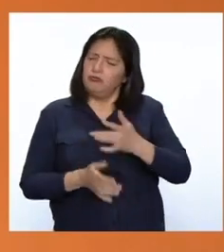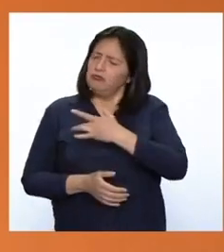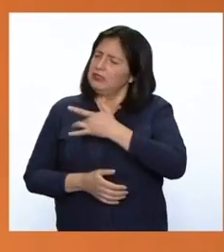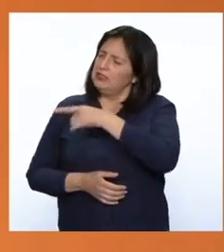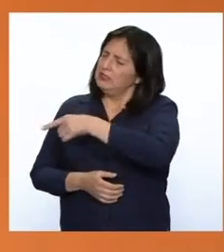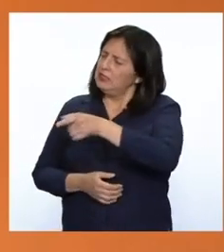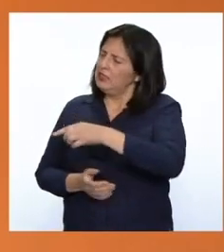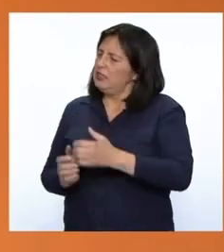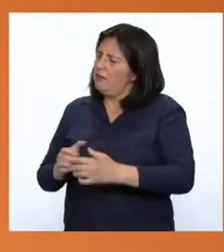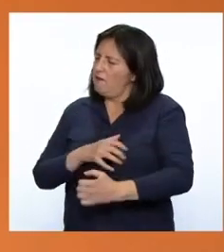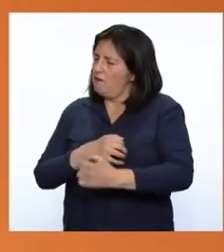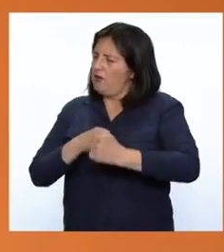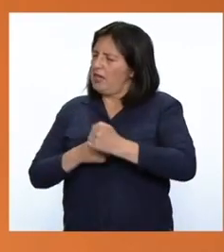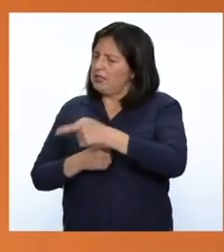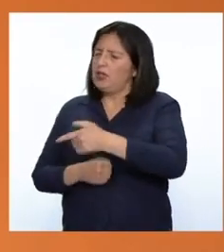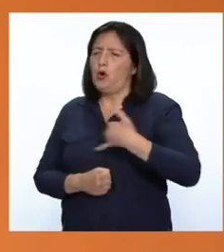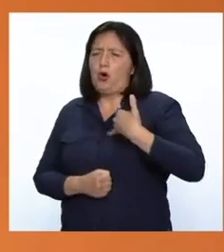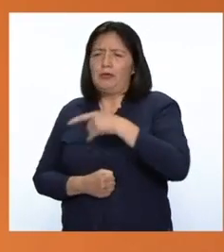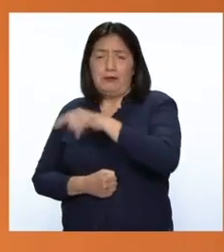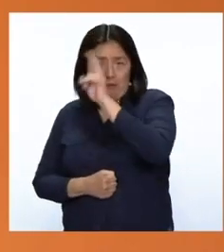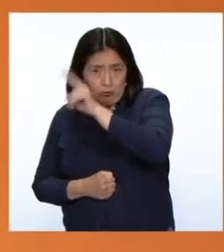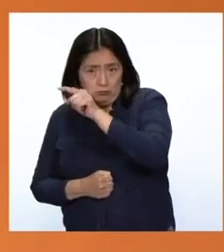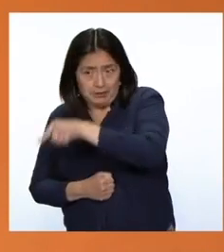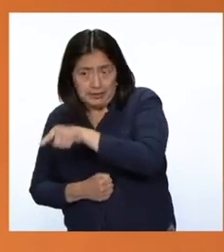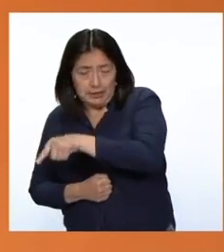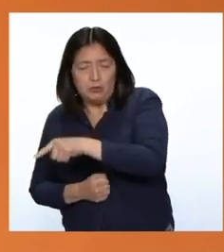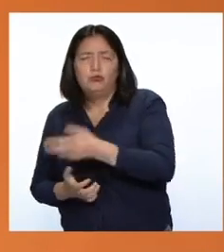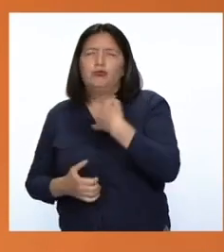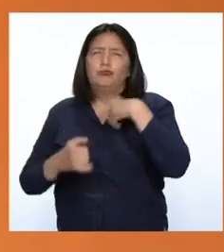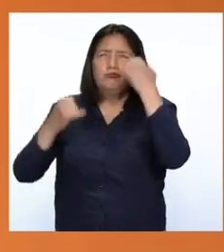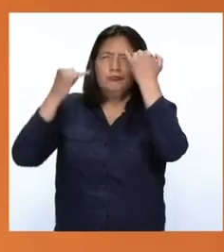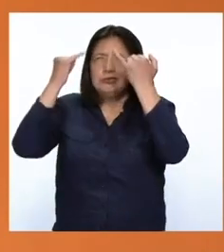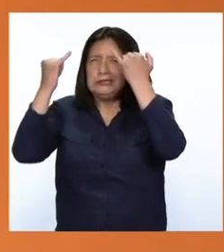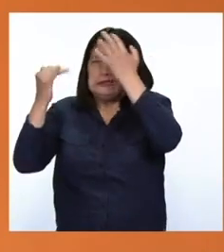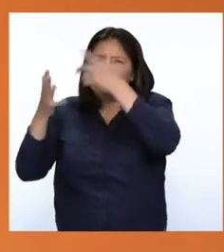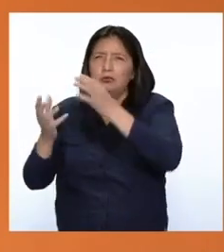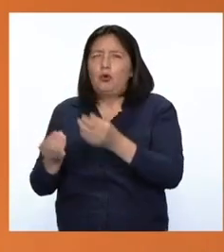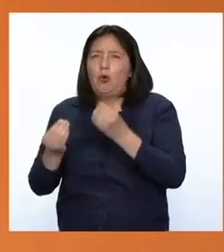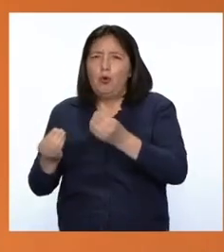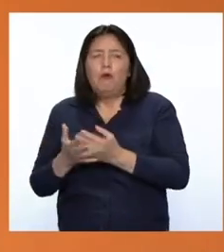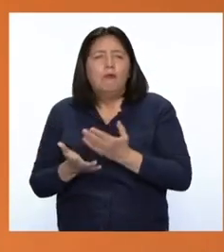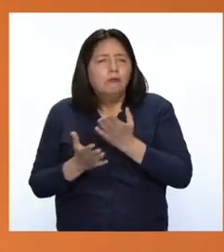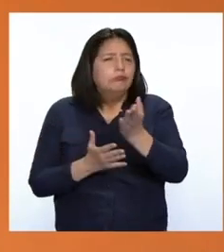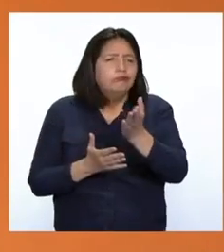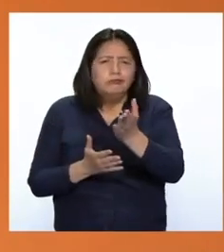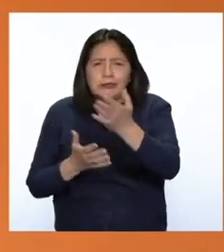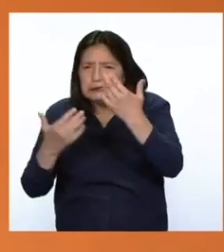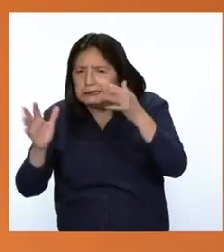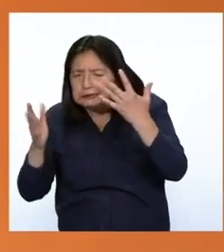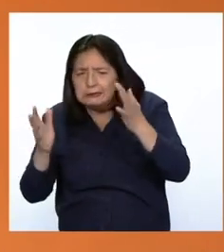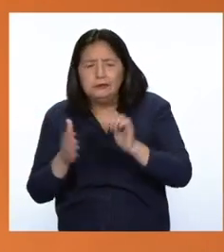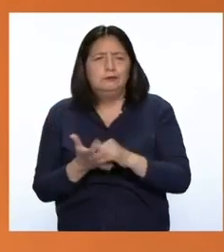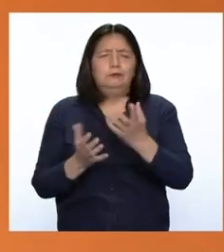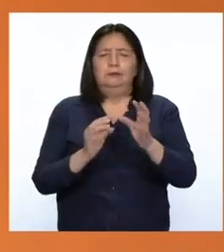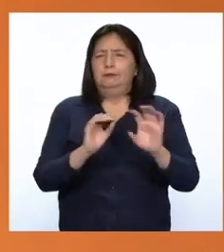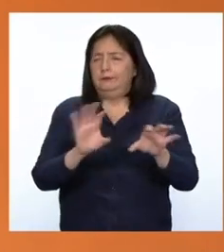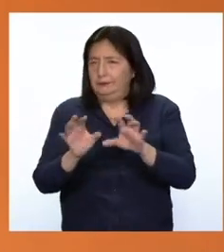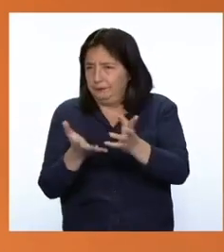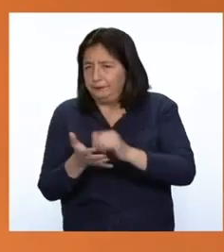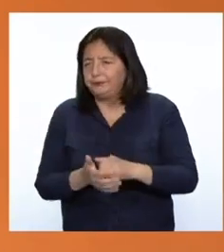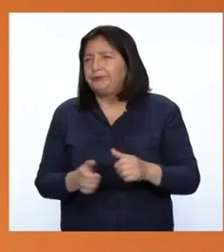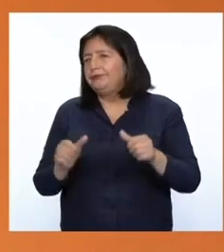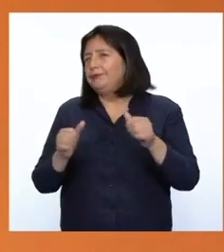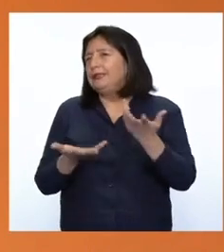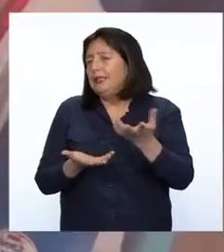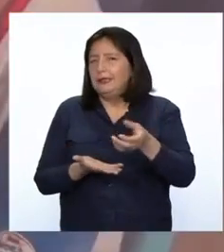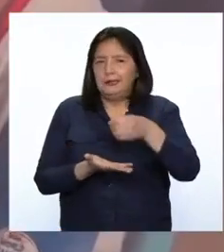los jóvenes del Perú para que ellos puedan generar iniciativas o puedan intervenir en iniciativas ya existentes relacionadas a malnutrición.